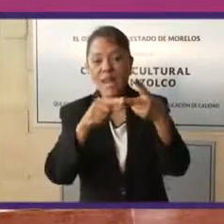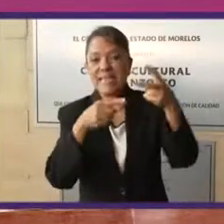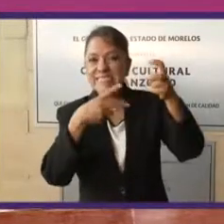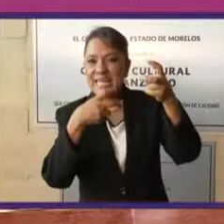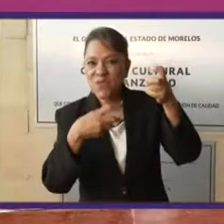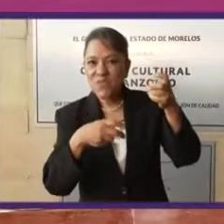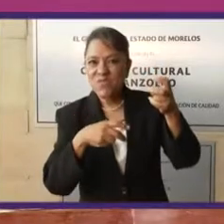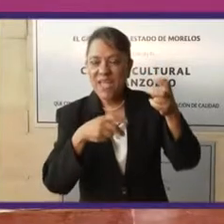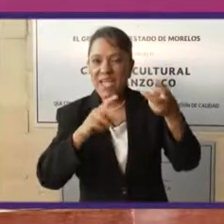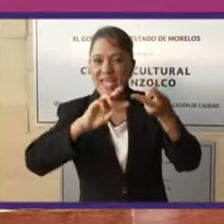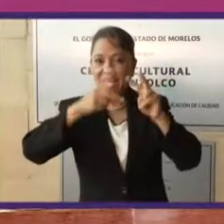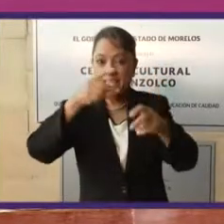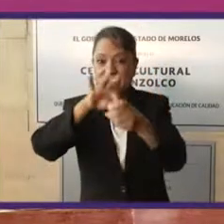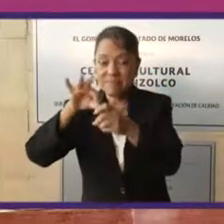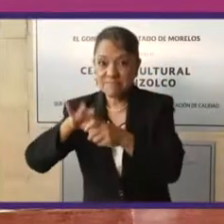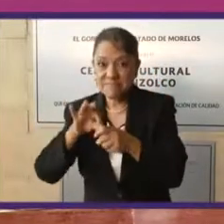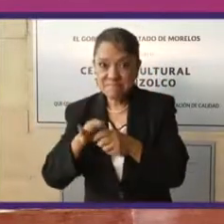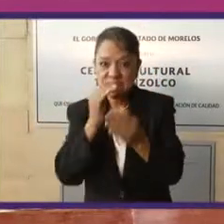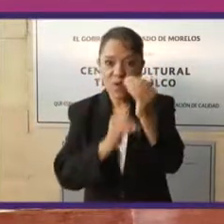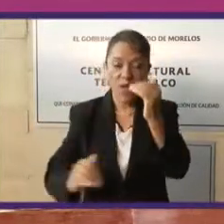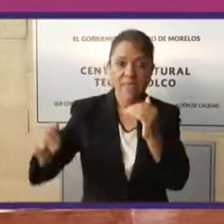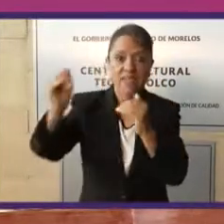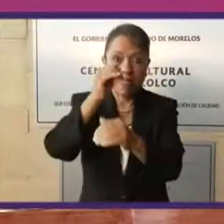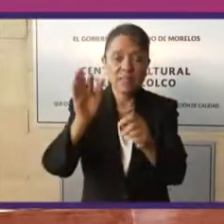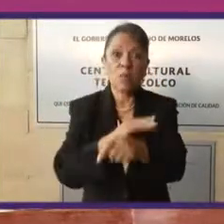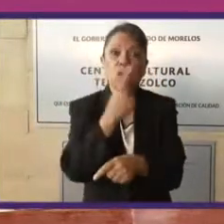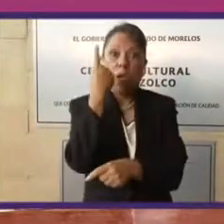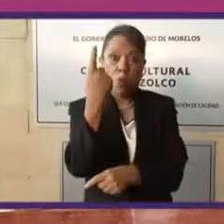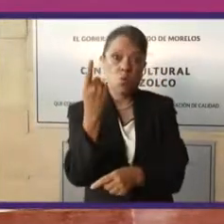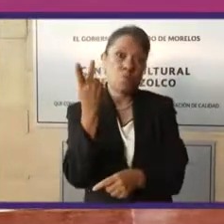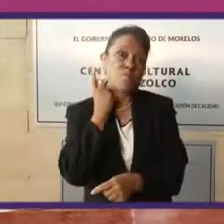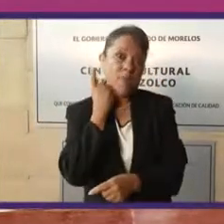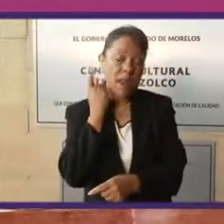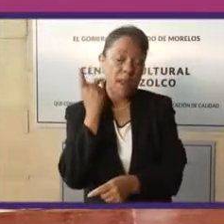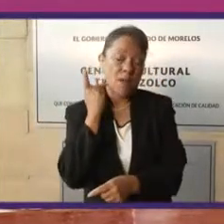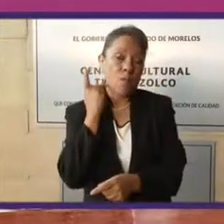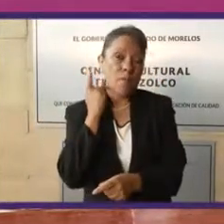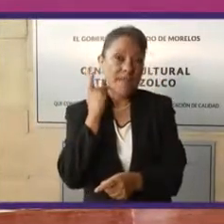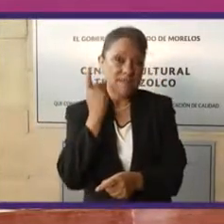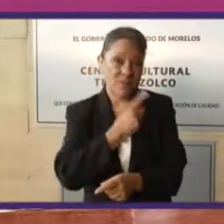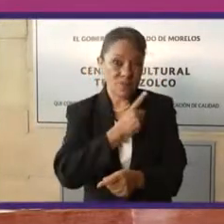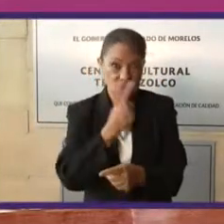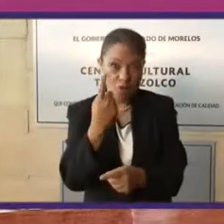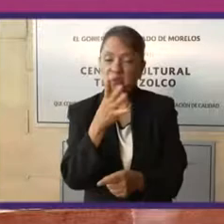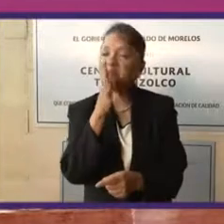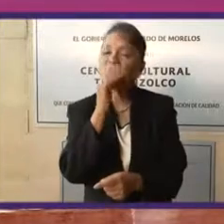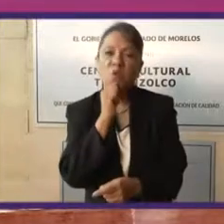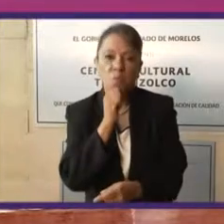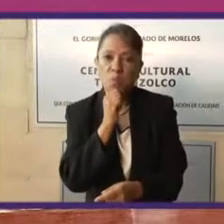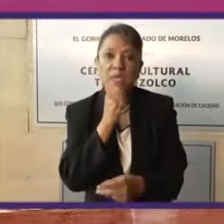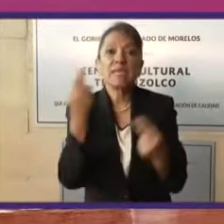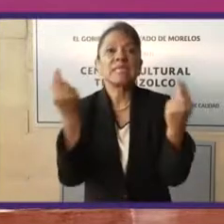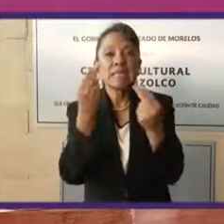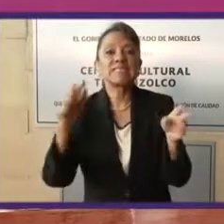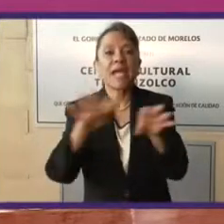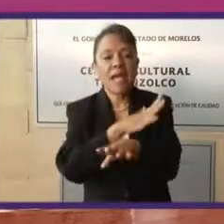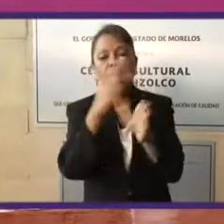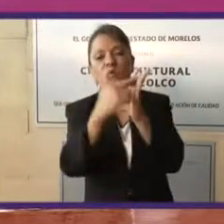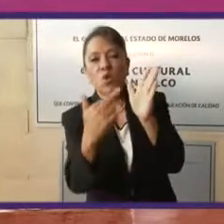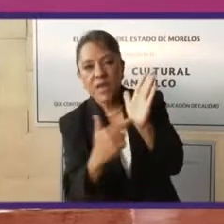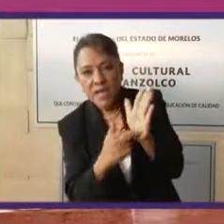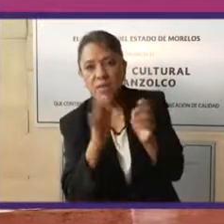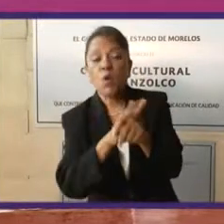legal a ningún partido sólo le alcanza para un cambio de régimen. Por lo tanto, estamos trabajando